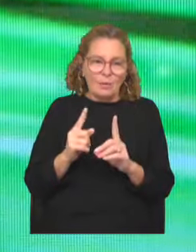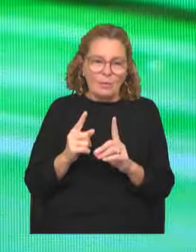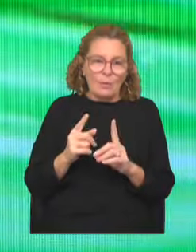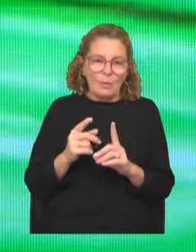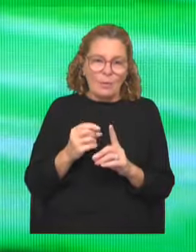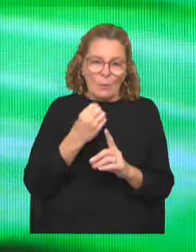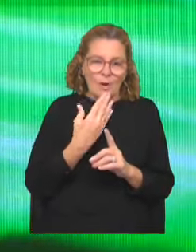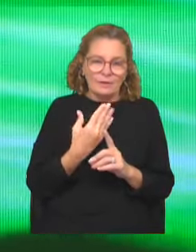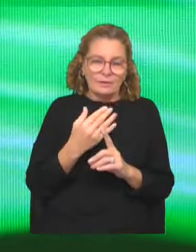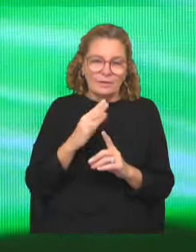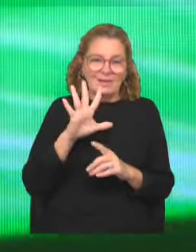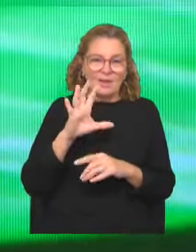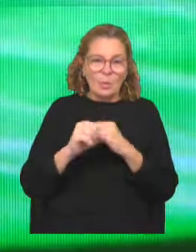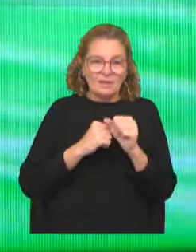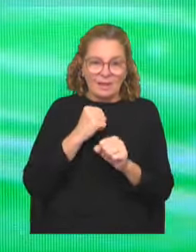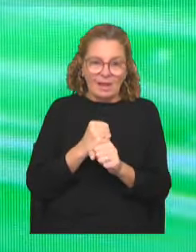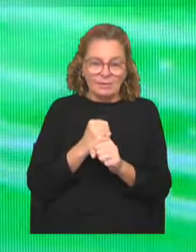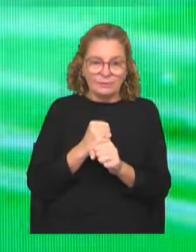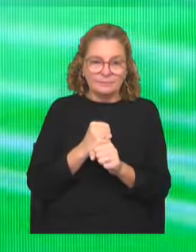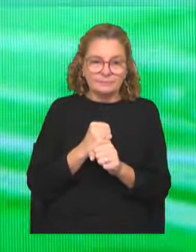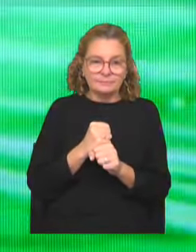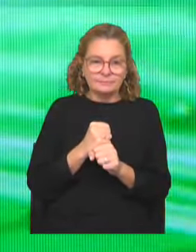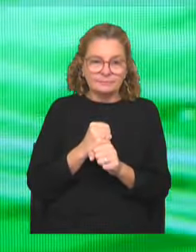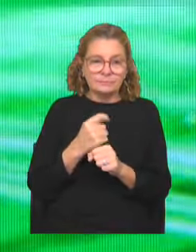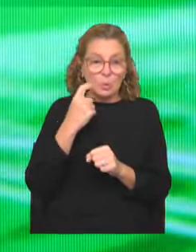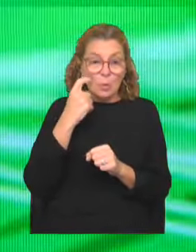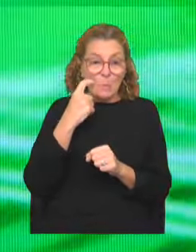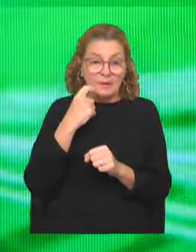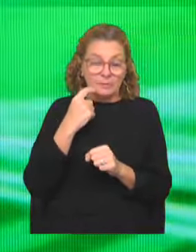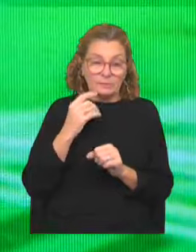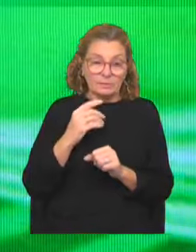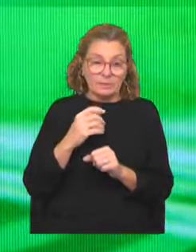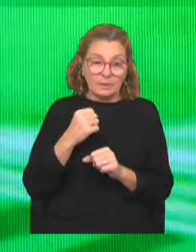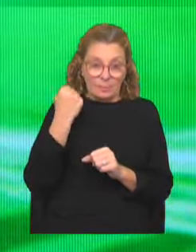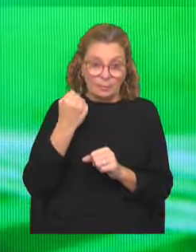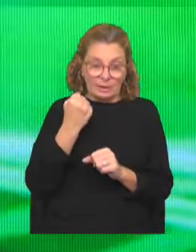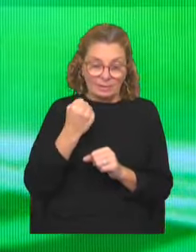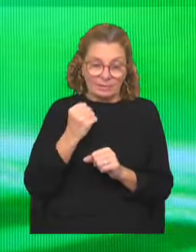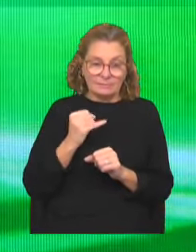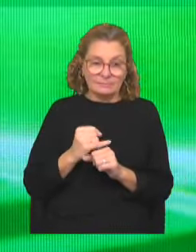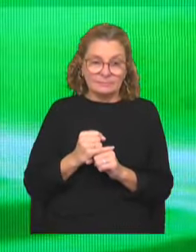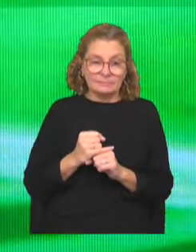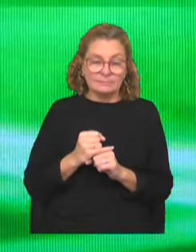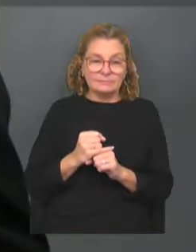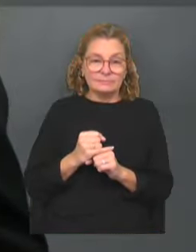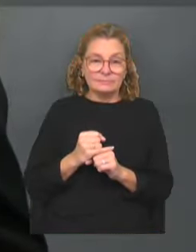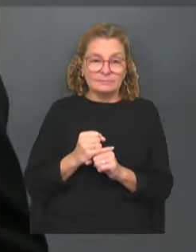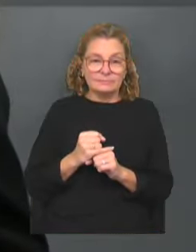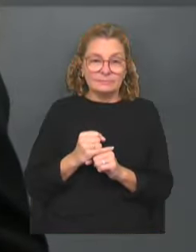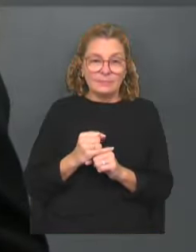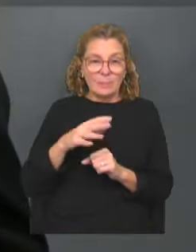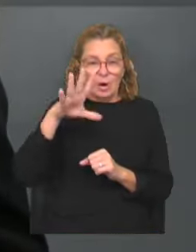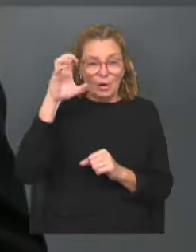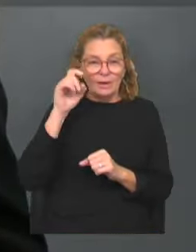oportuno, más en los 50 años, que es un número que favorece. Claro, redondo. Bueno, vamos a